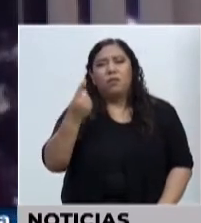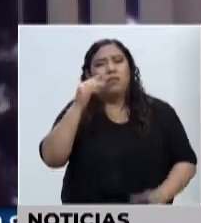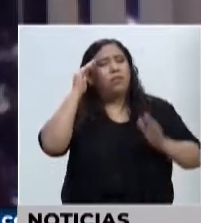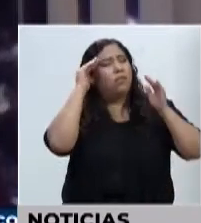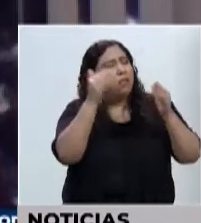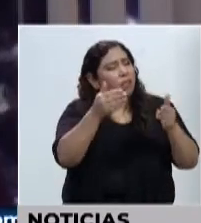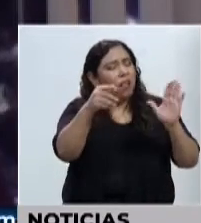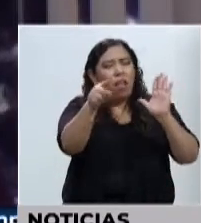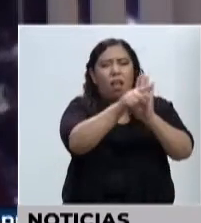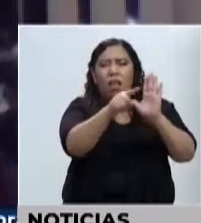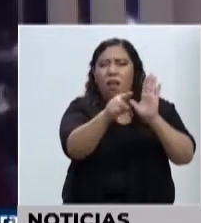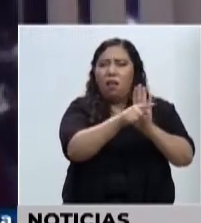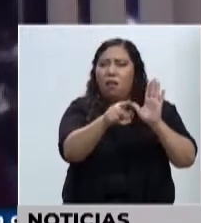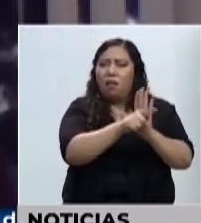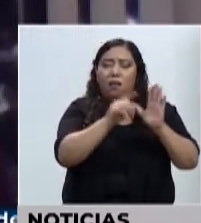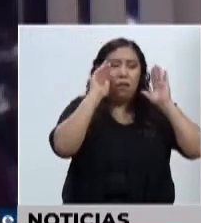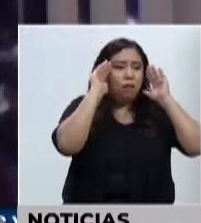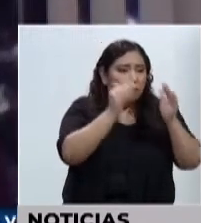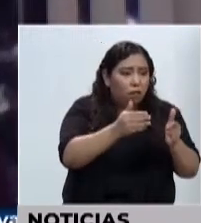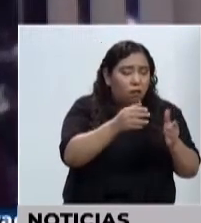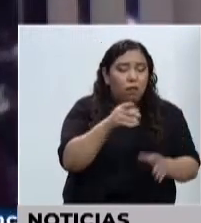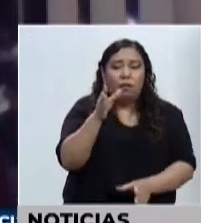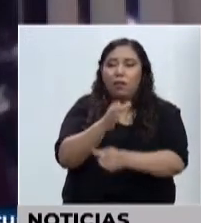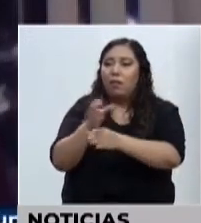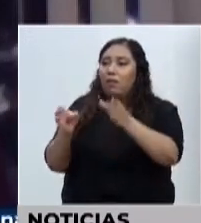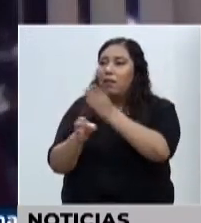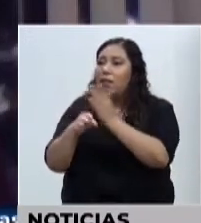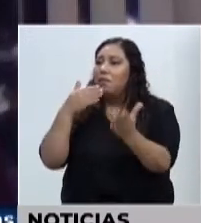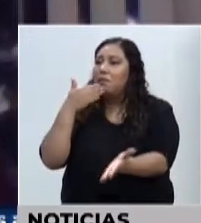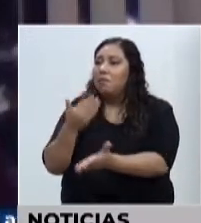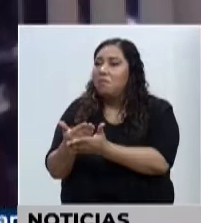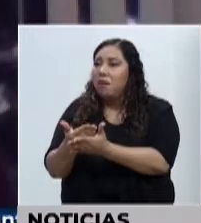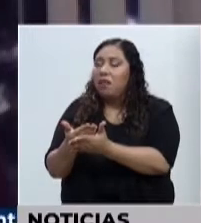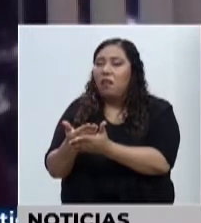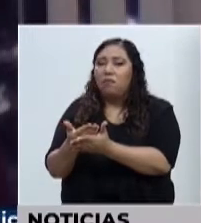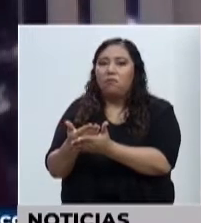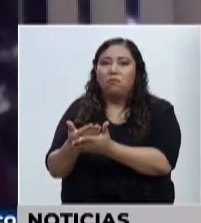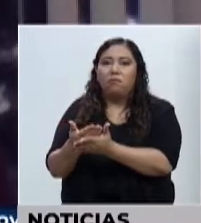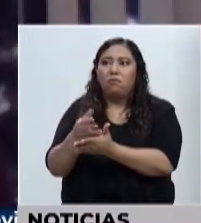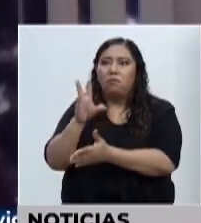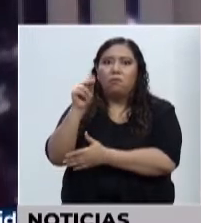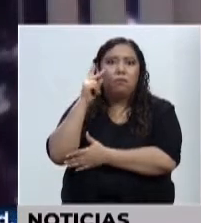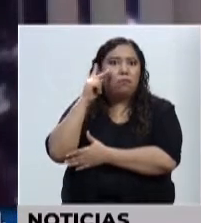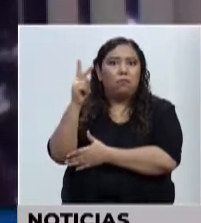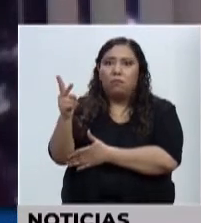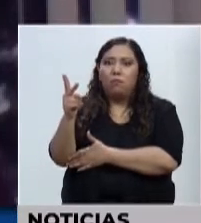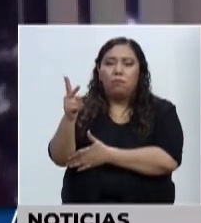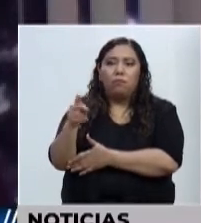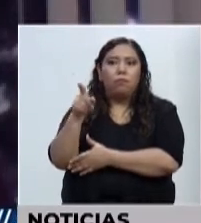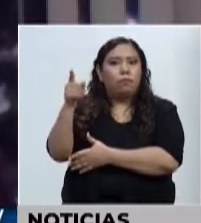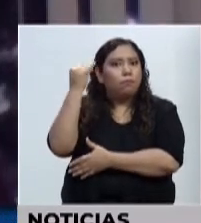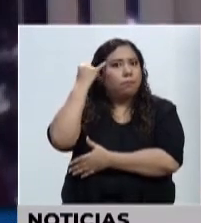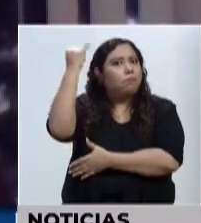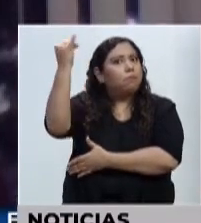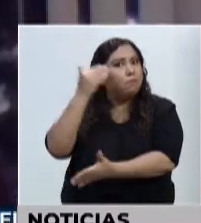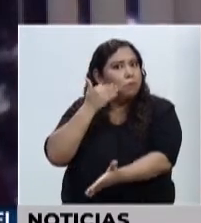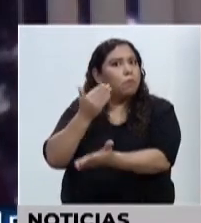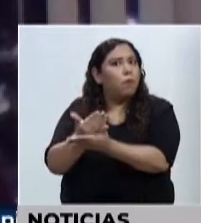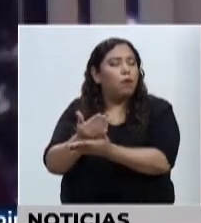en lo negativo que dejamos de ver lo bueno, y a veces hay buenas propuestas, pero no las apoyamos